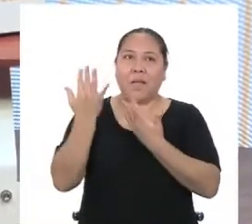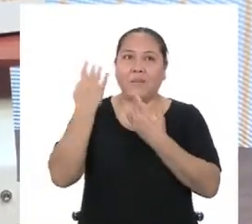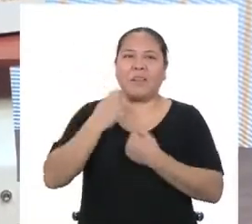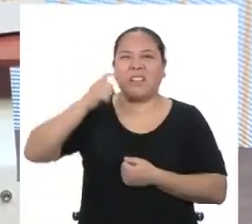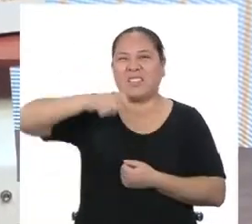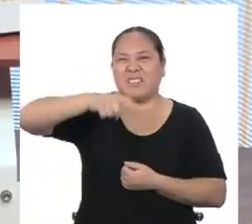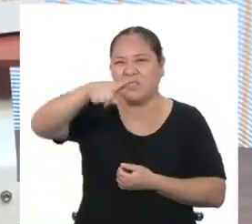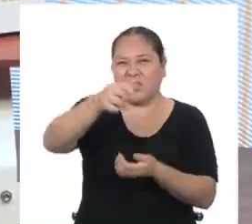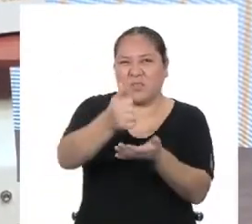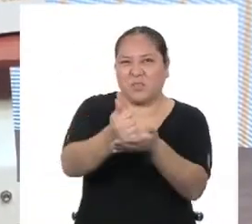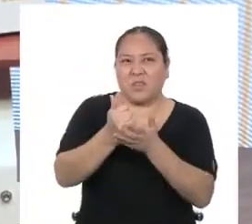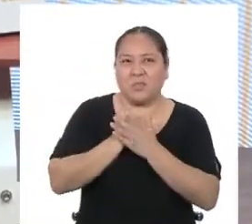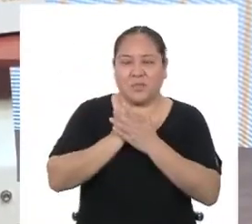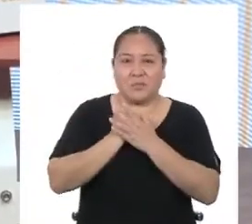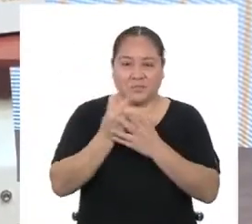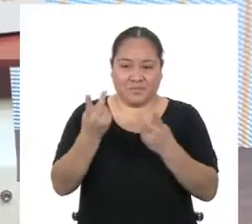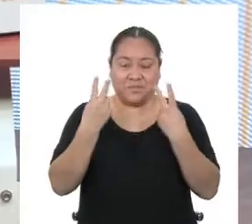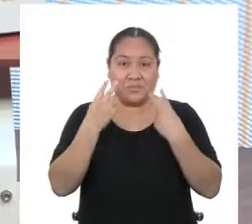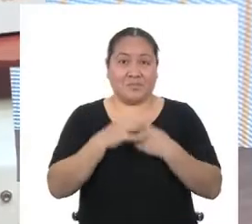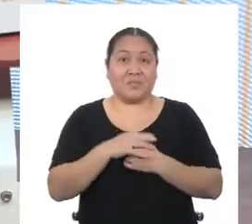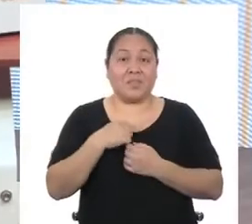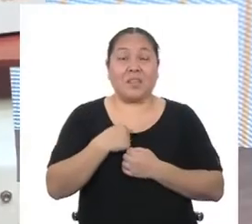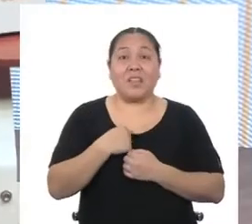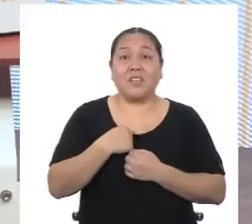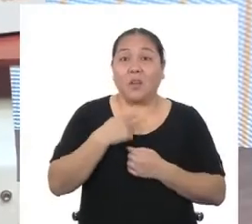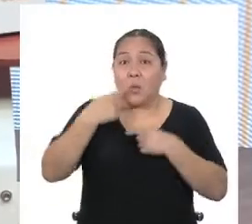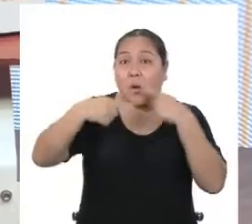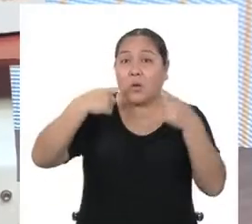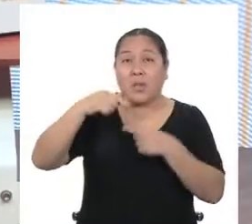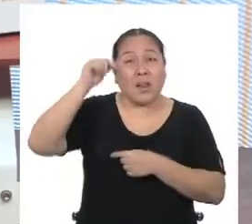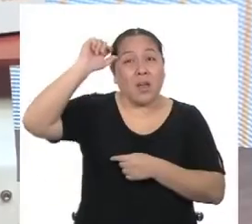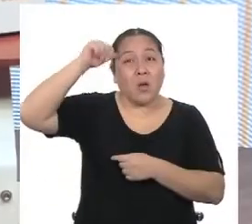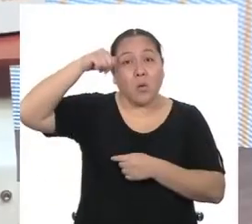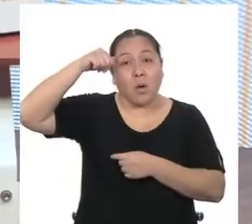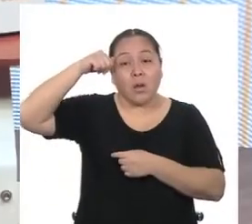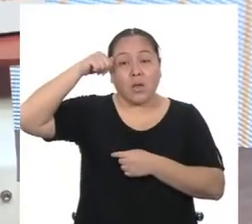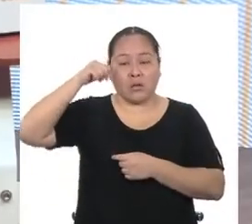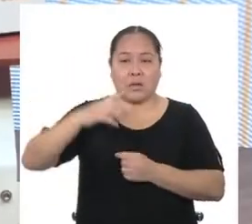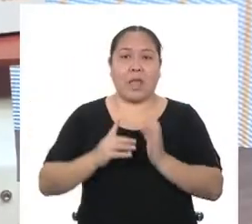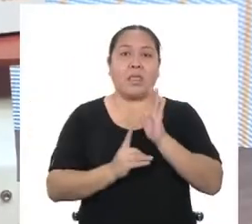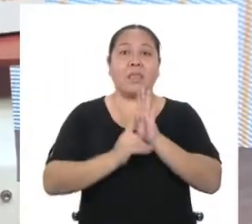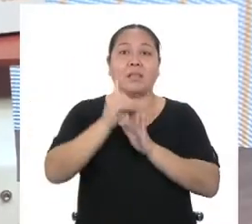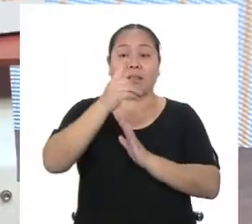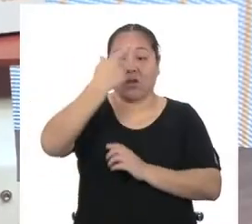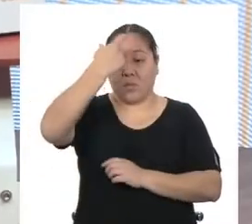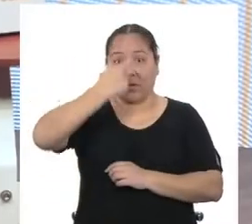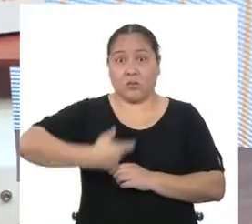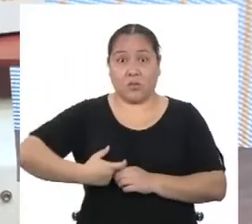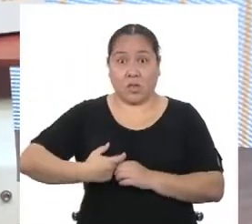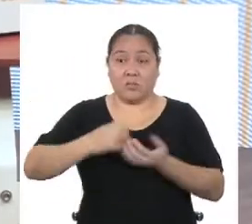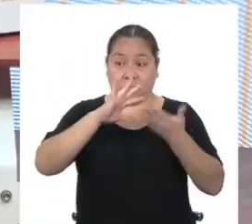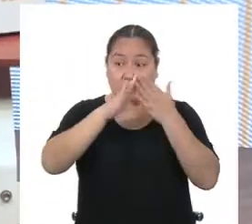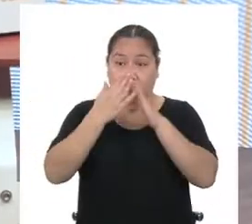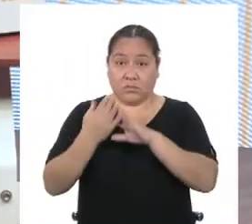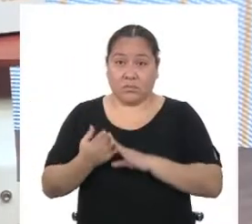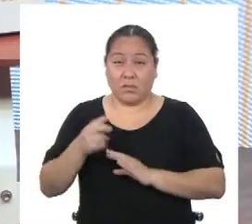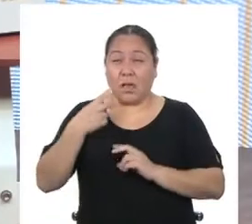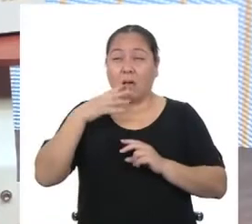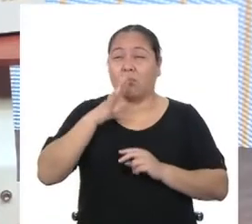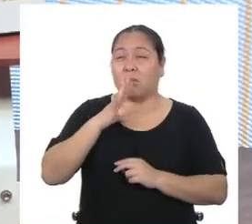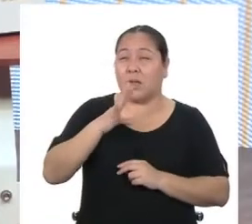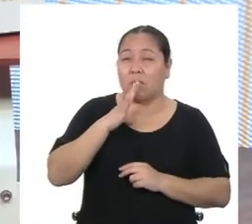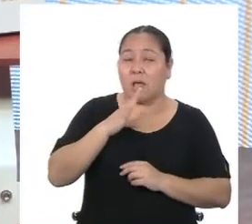necesito su ayuda. Miren, les voy a contar. ¿Recuerdan que en Desarrollo Personal, Ciudadanía y Cívica hemos estado hablando de